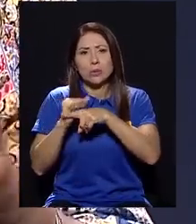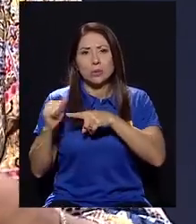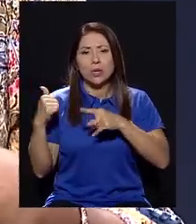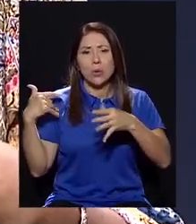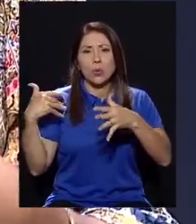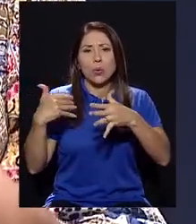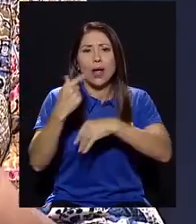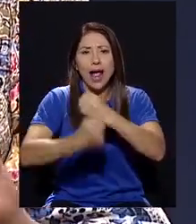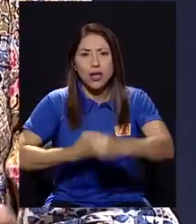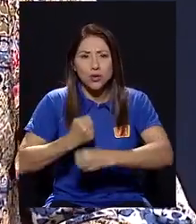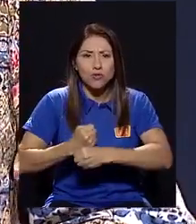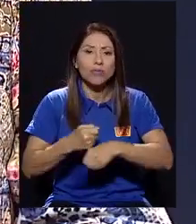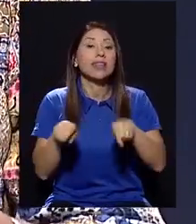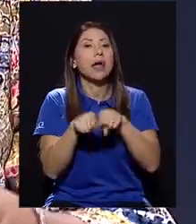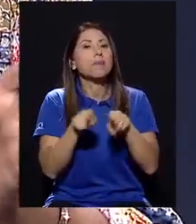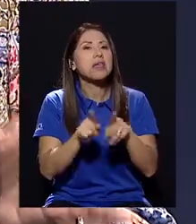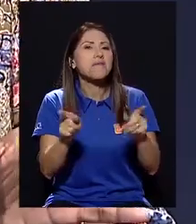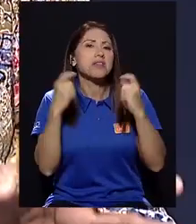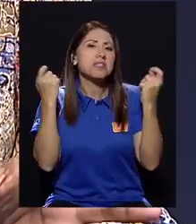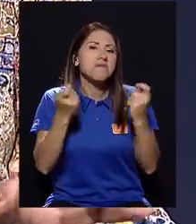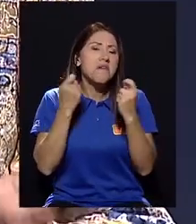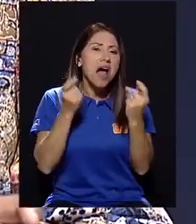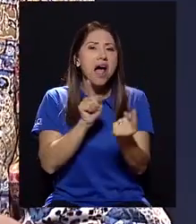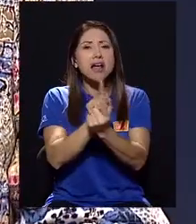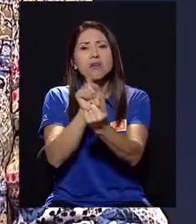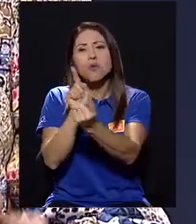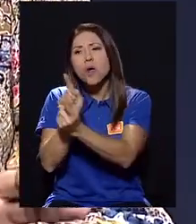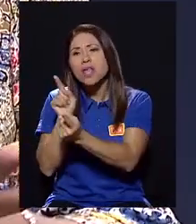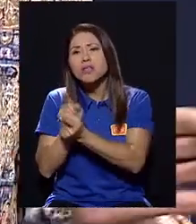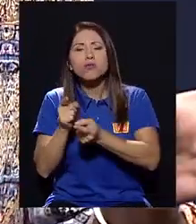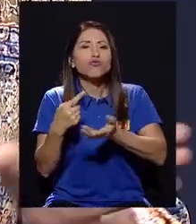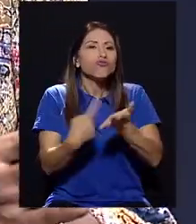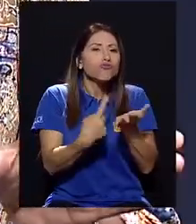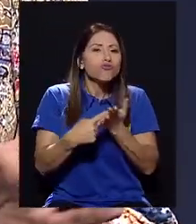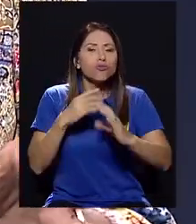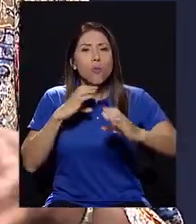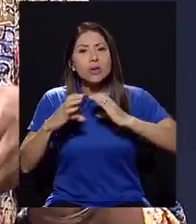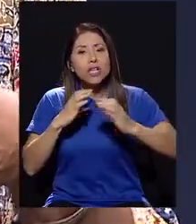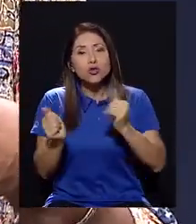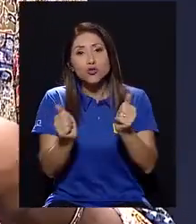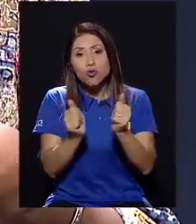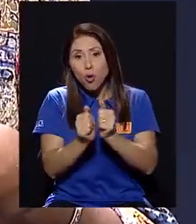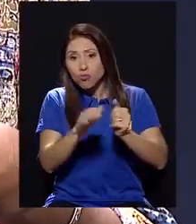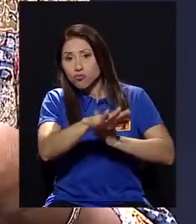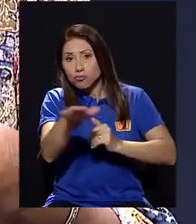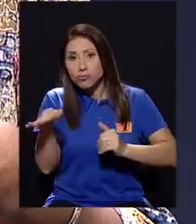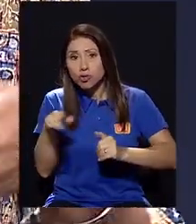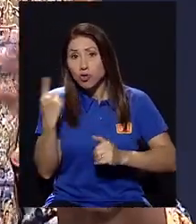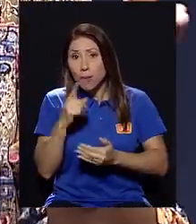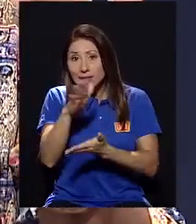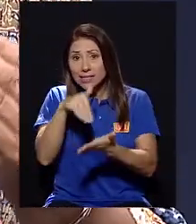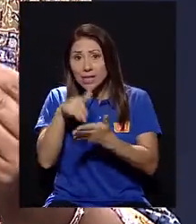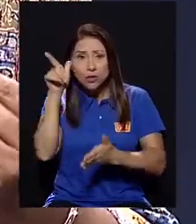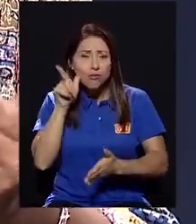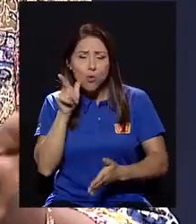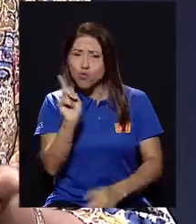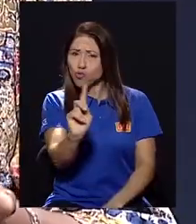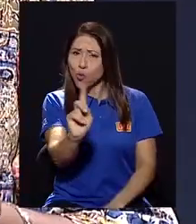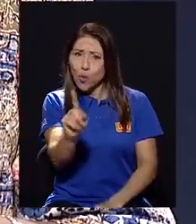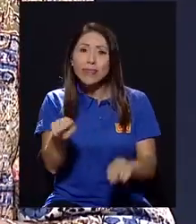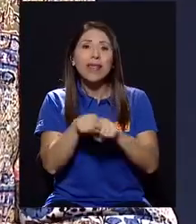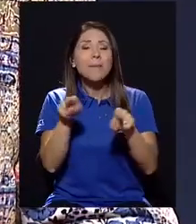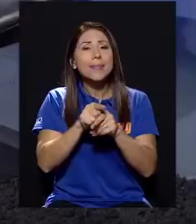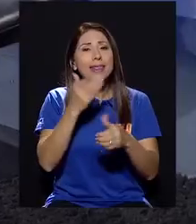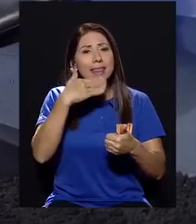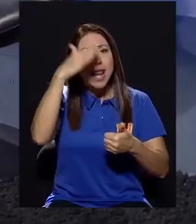festivales, encuentros, conversatorios con la comunidad regional. Y no solamente era el Cantón Central de Limón, sino que traíamos personas